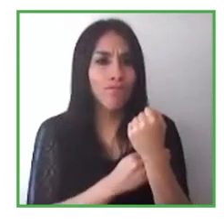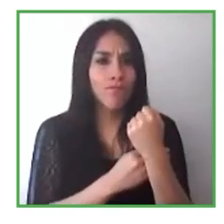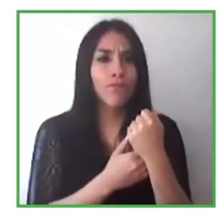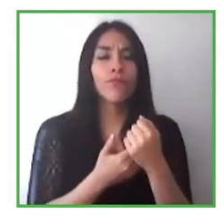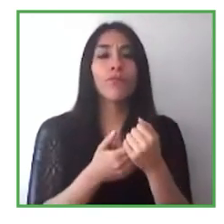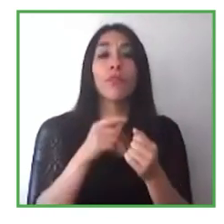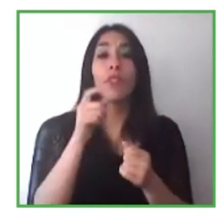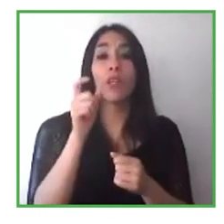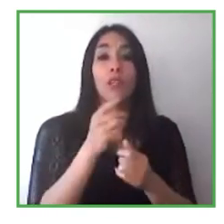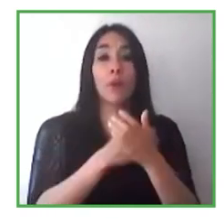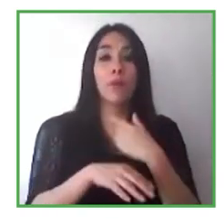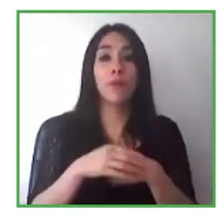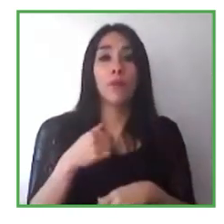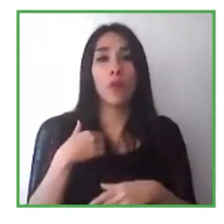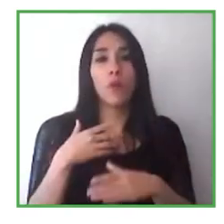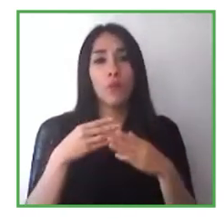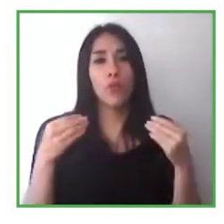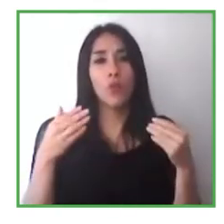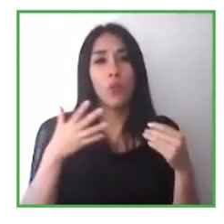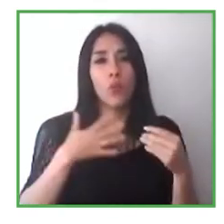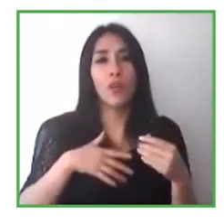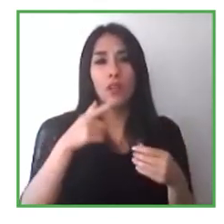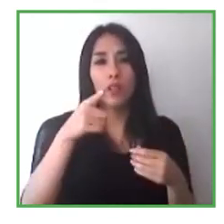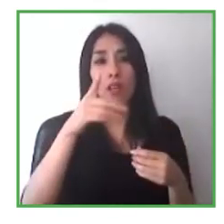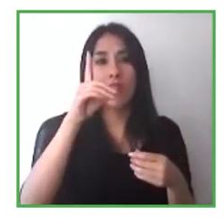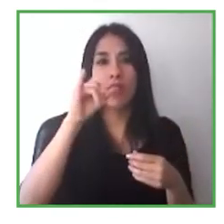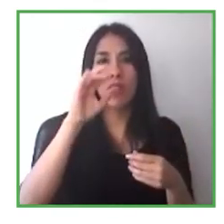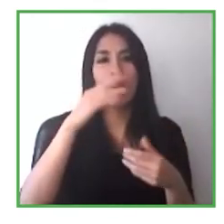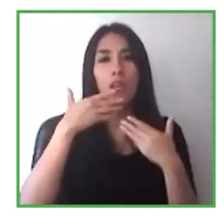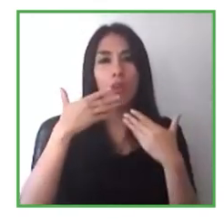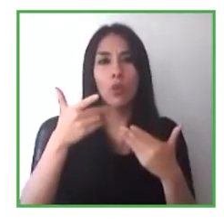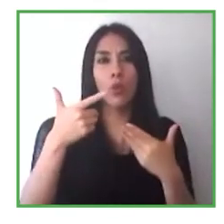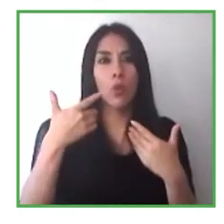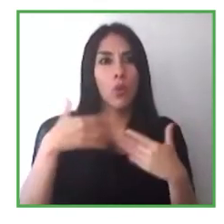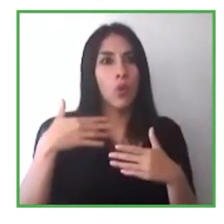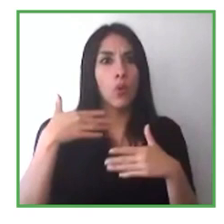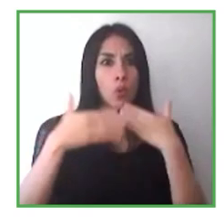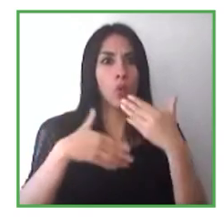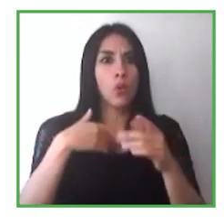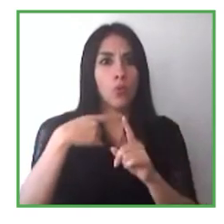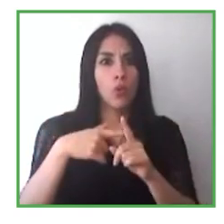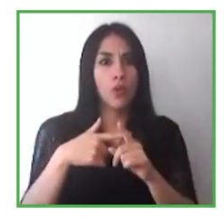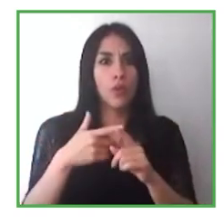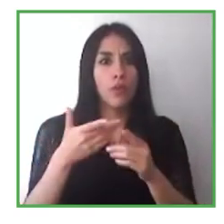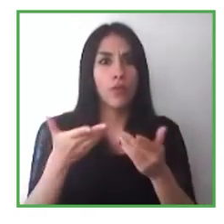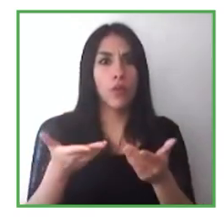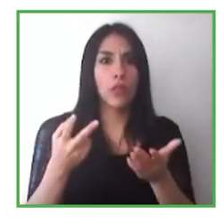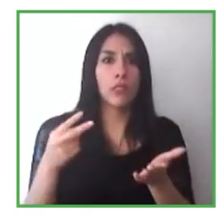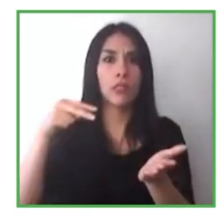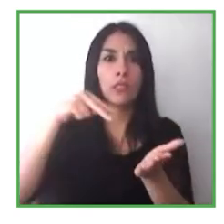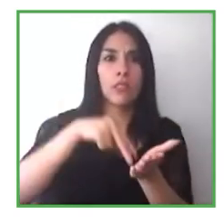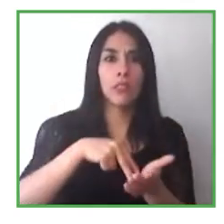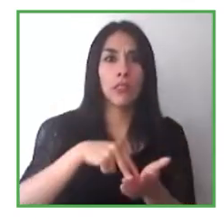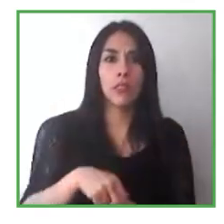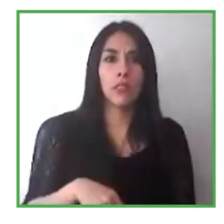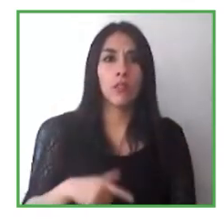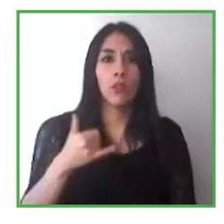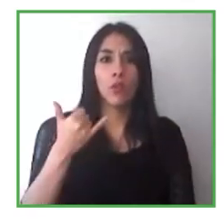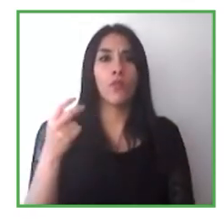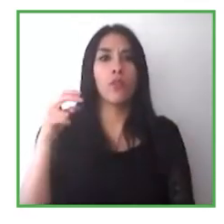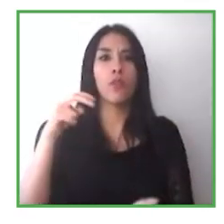tenemos que preparar el ambiente físico para poder retornar a los cimientos,